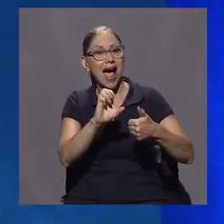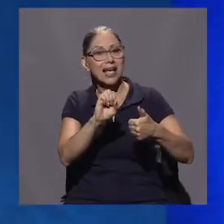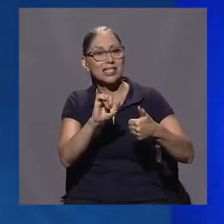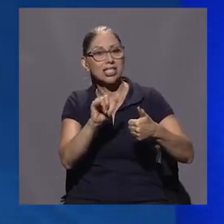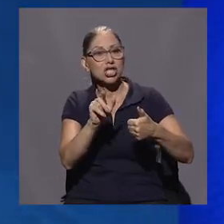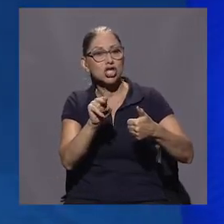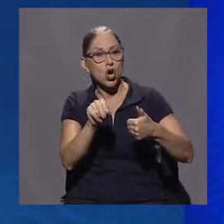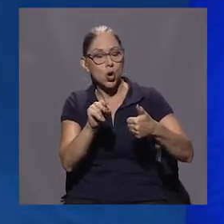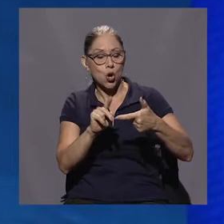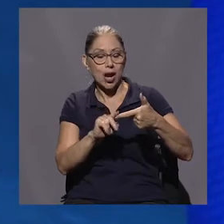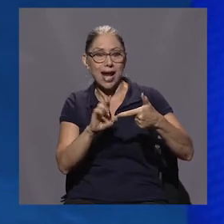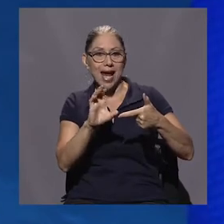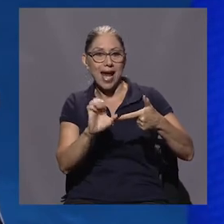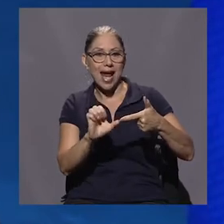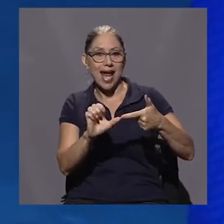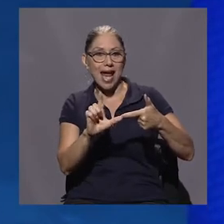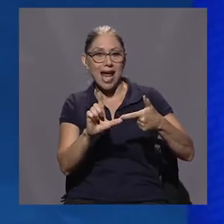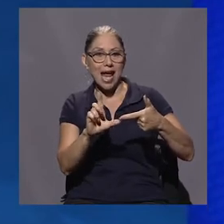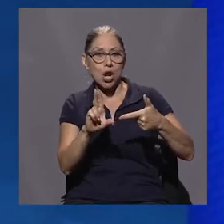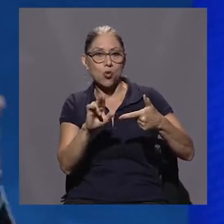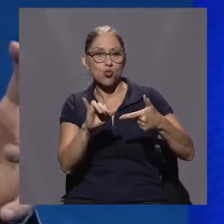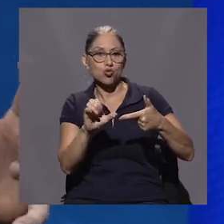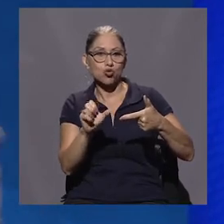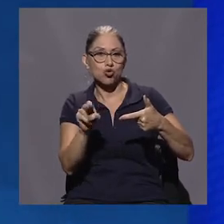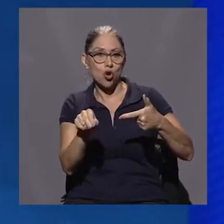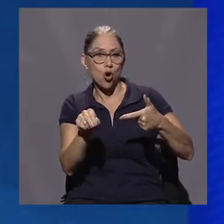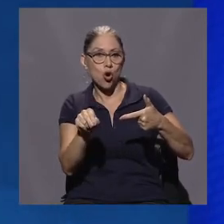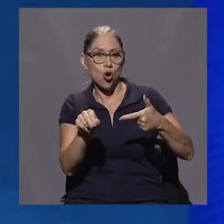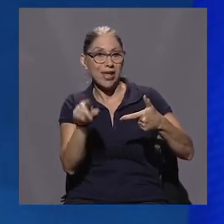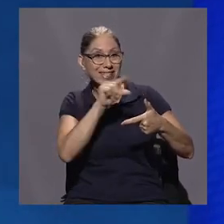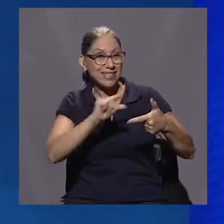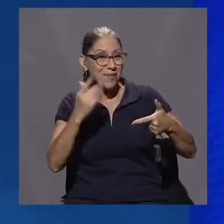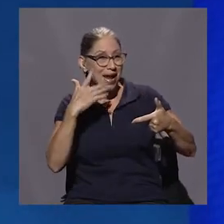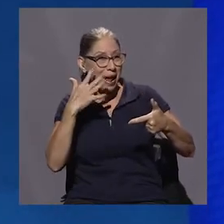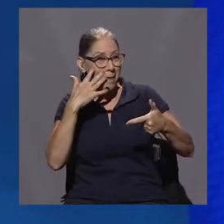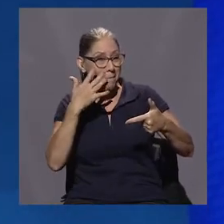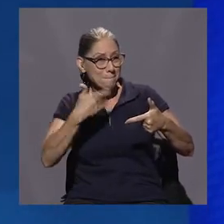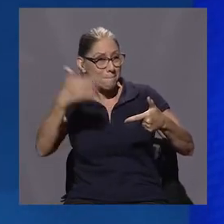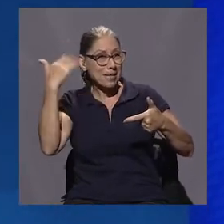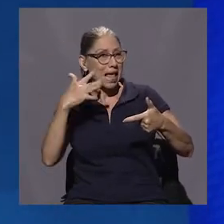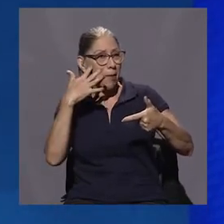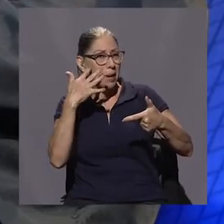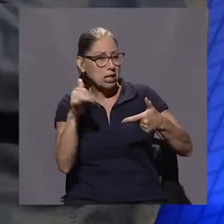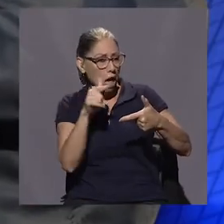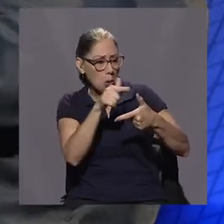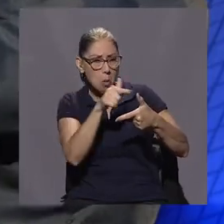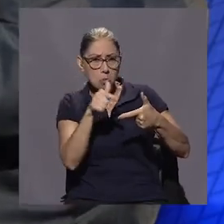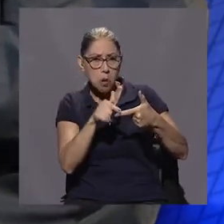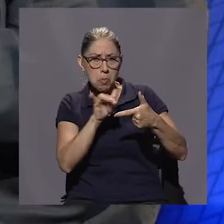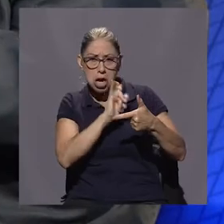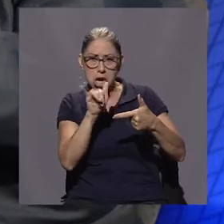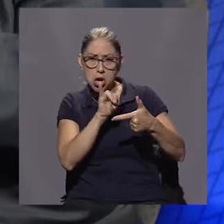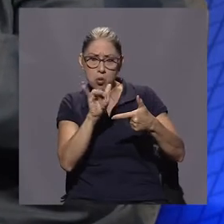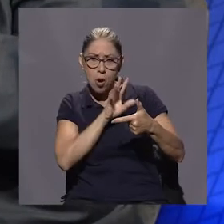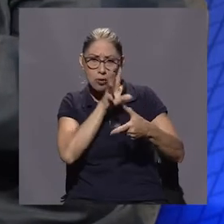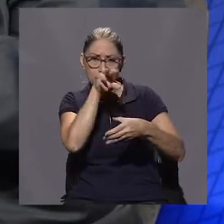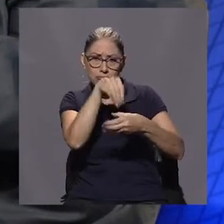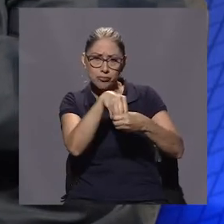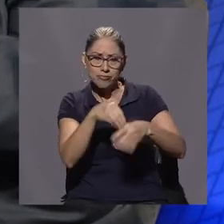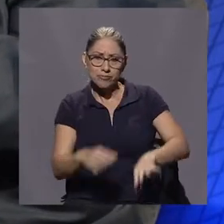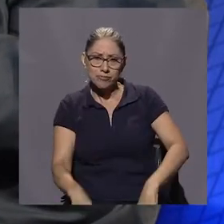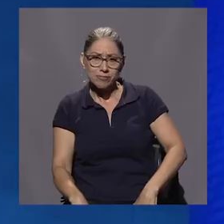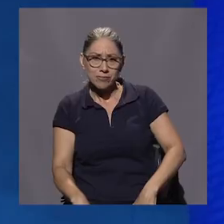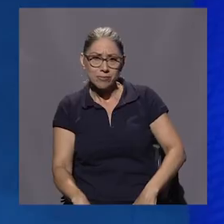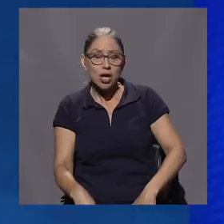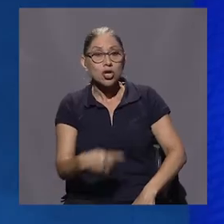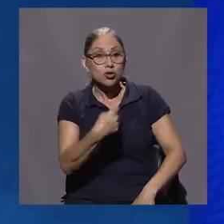usted de algún modo podíamos creer que metía en el mismo saco a todos, y se lo digo en honor a